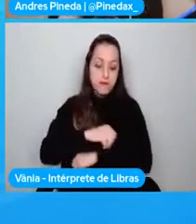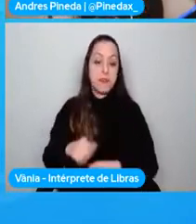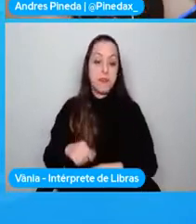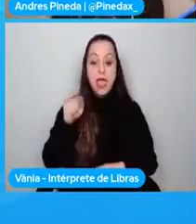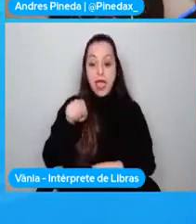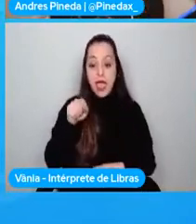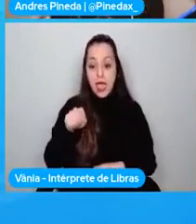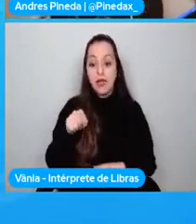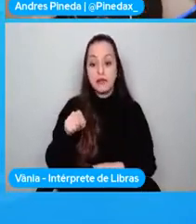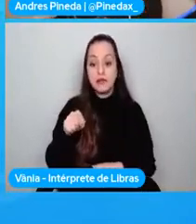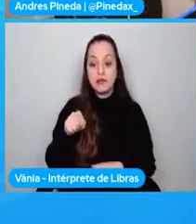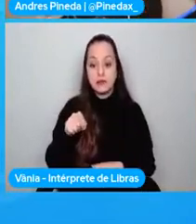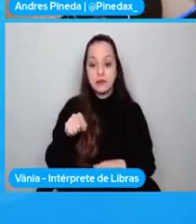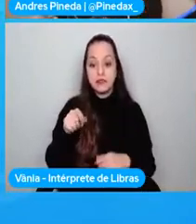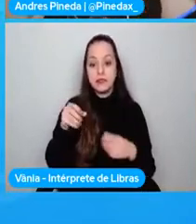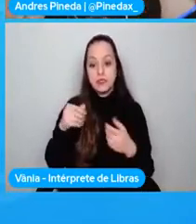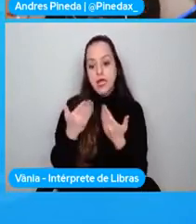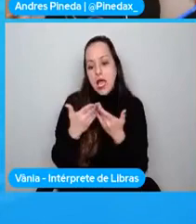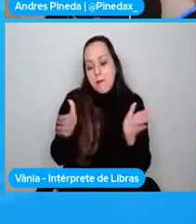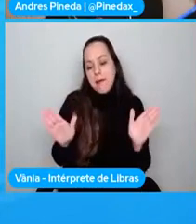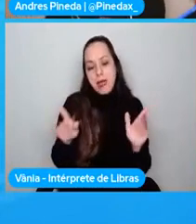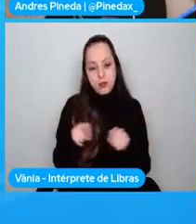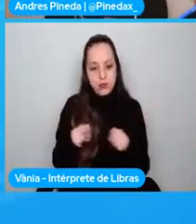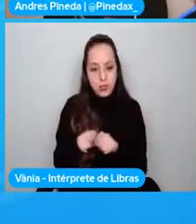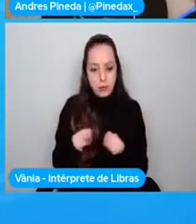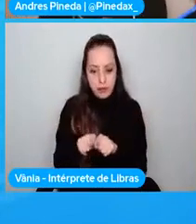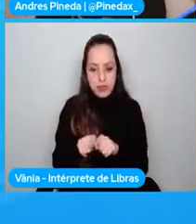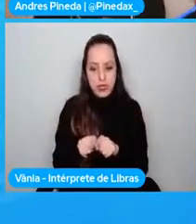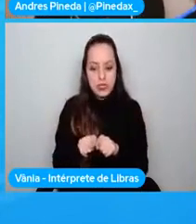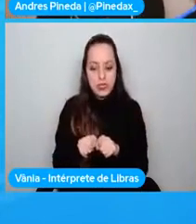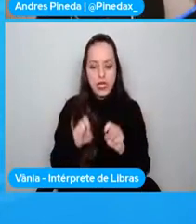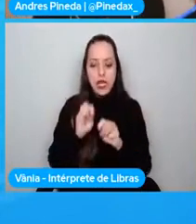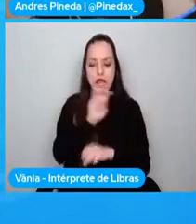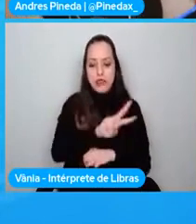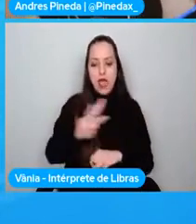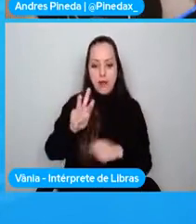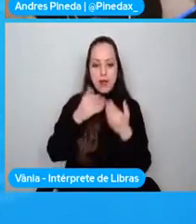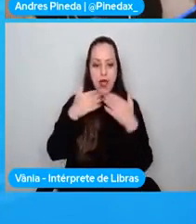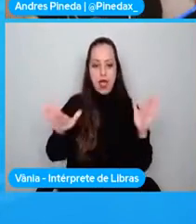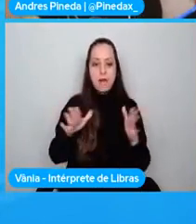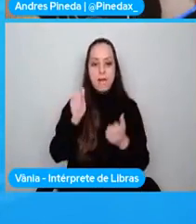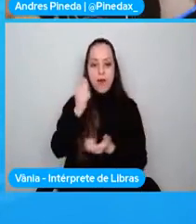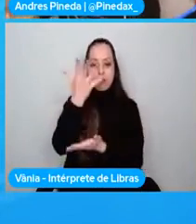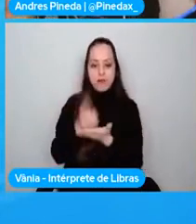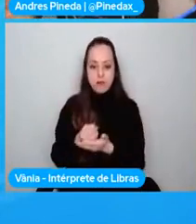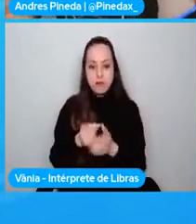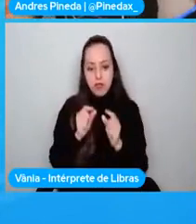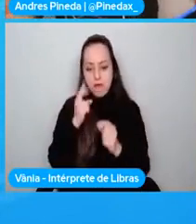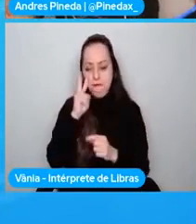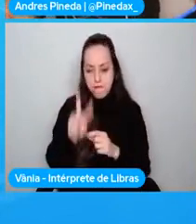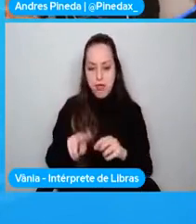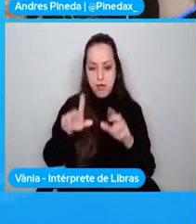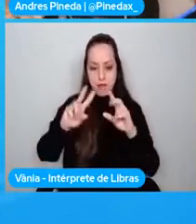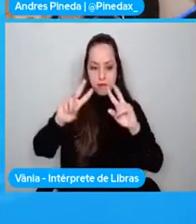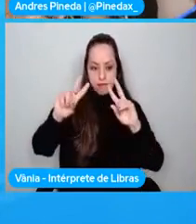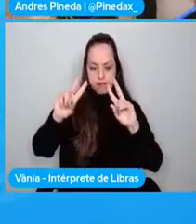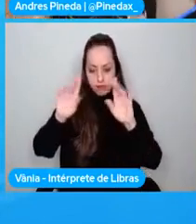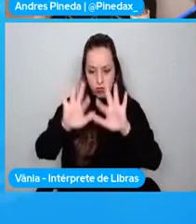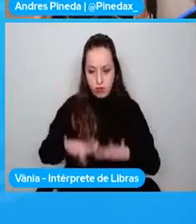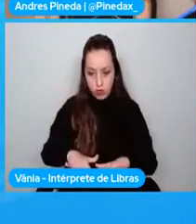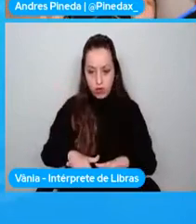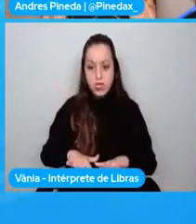y está apostando a poder llevar C-Sharp al browser. Y